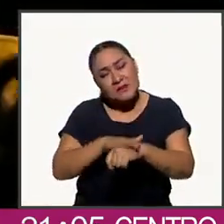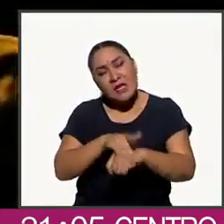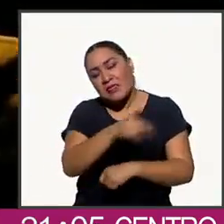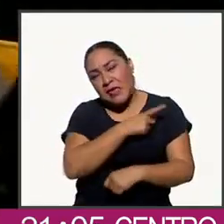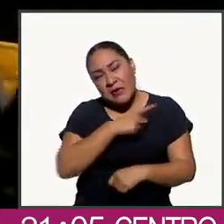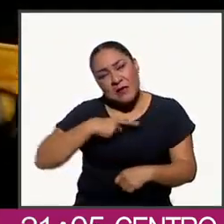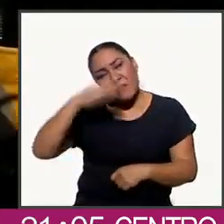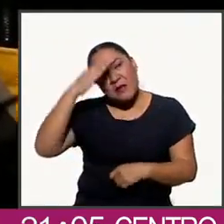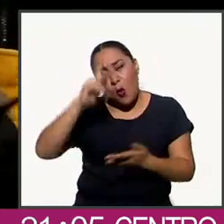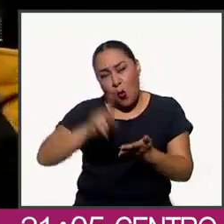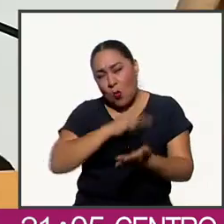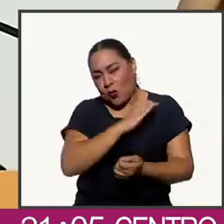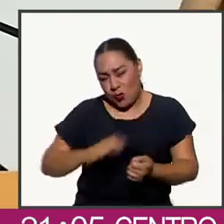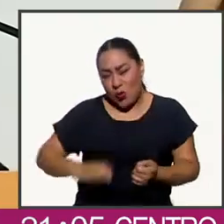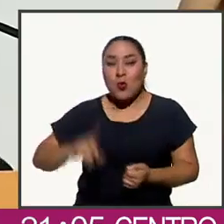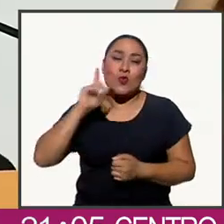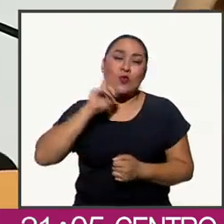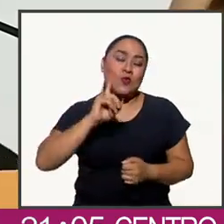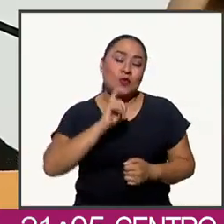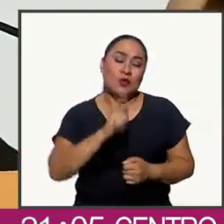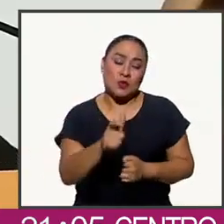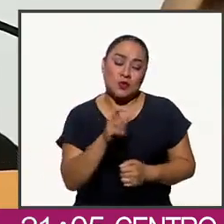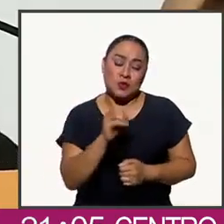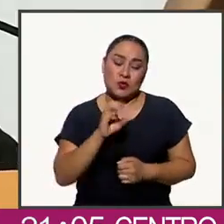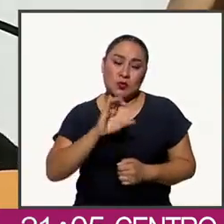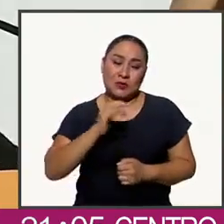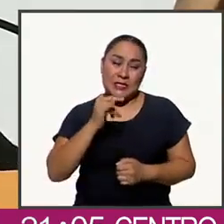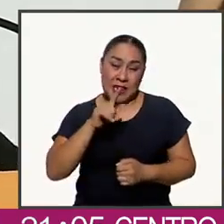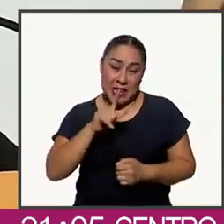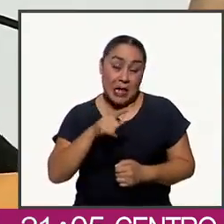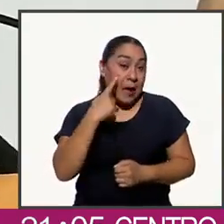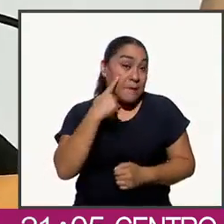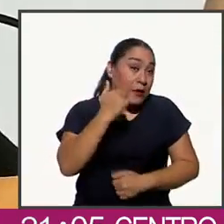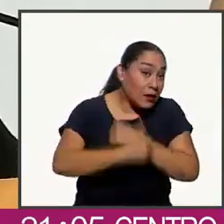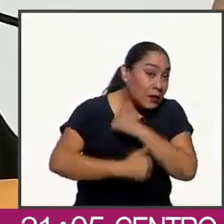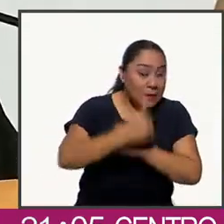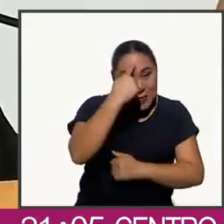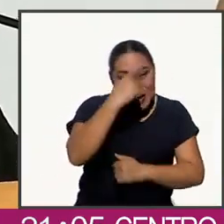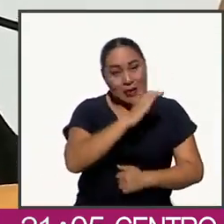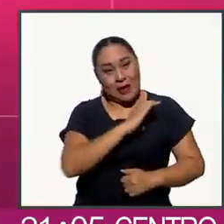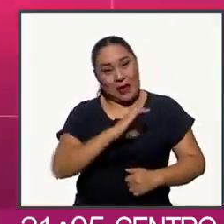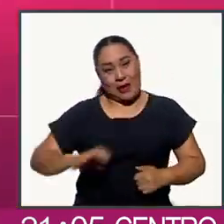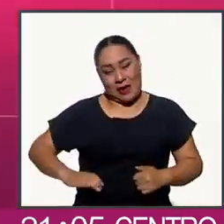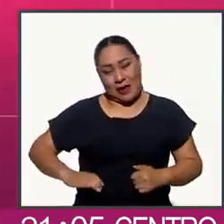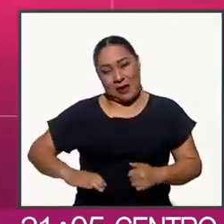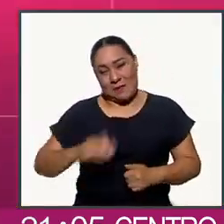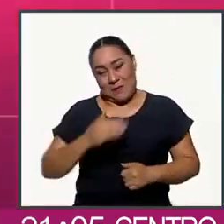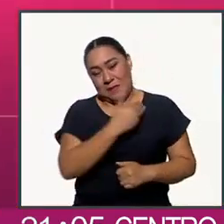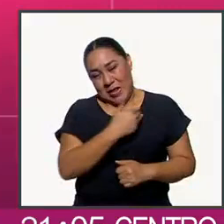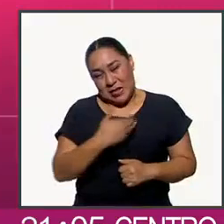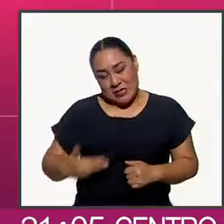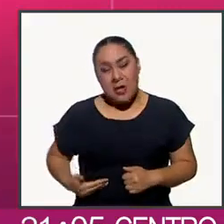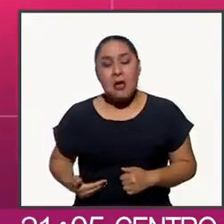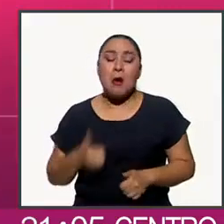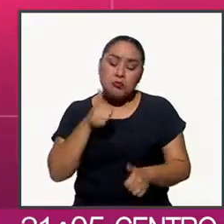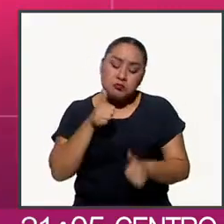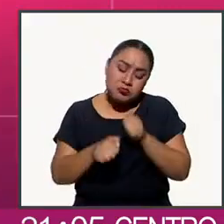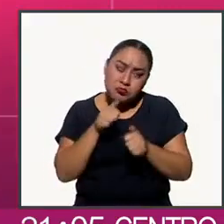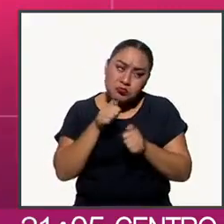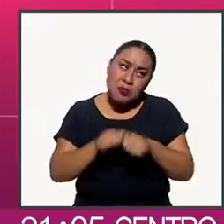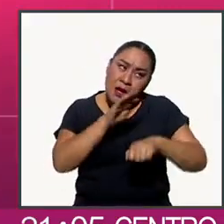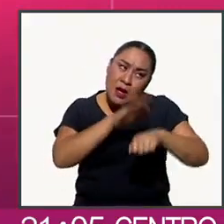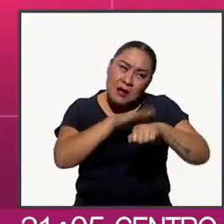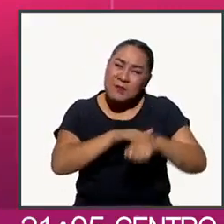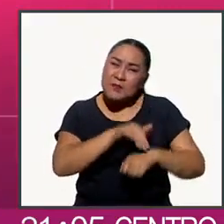decisión. Xochitl Galvez, que también es aspirante a la candidatura presidencial, le dijo en sus redes sociales,